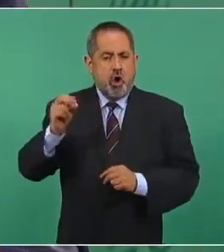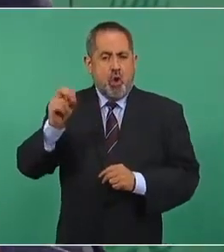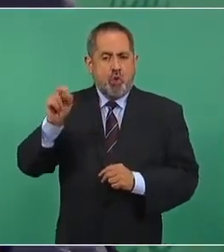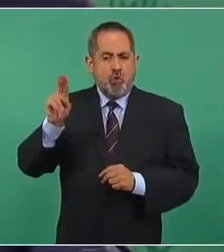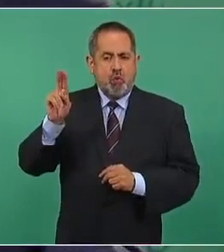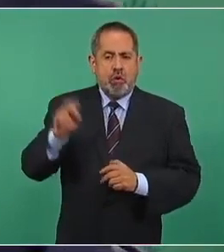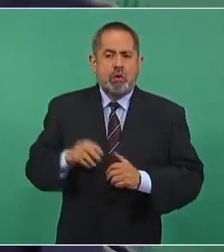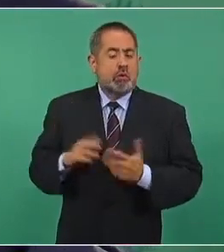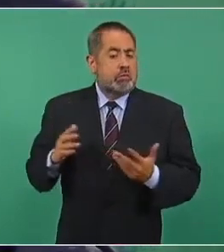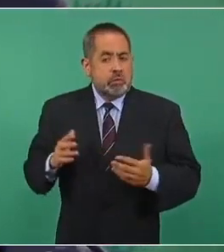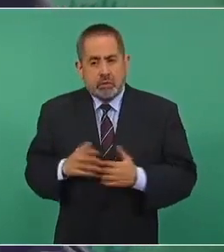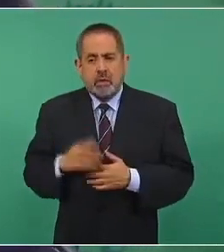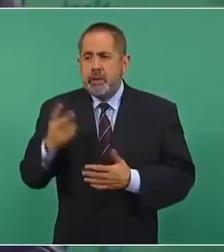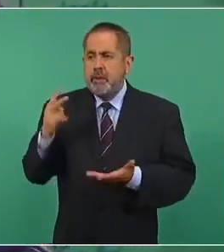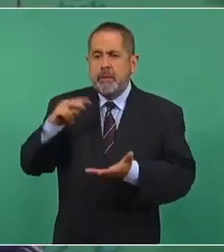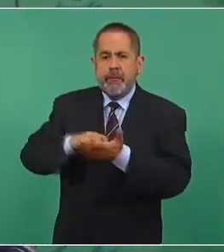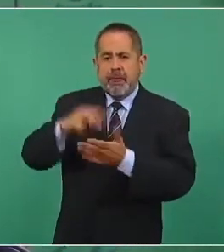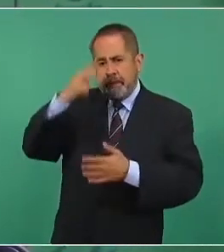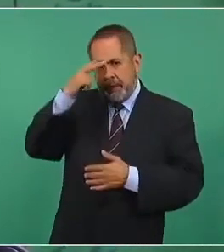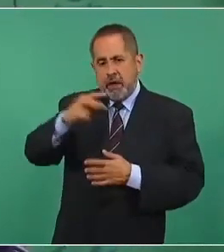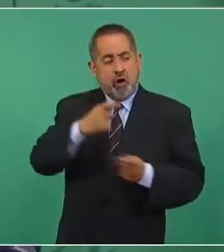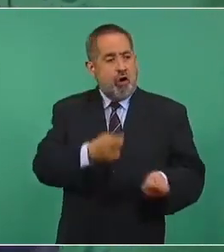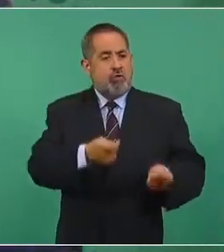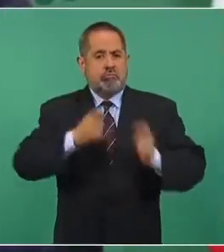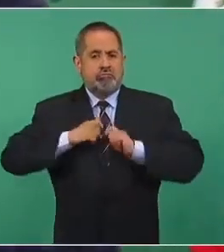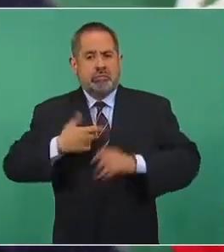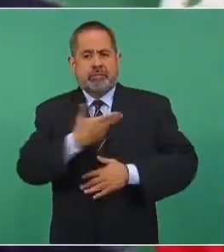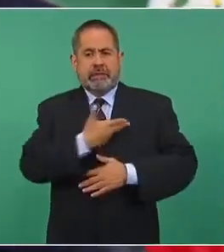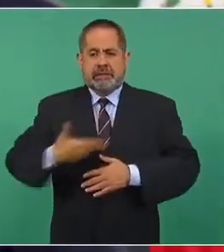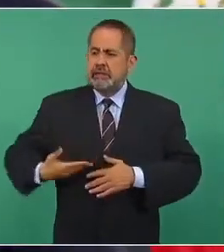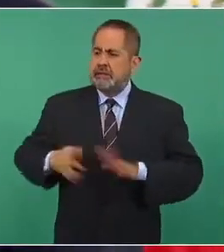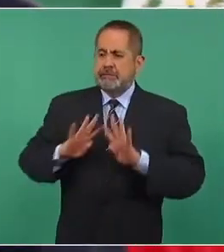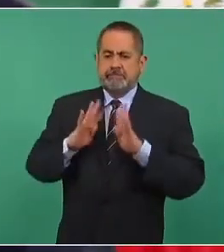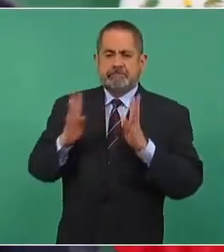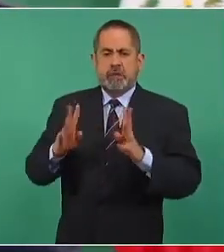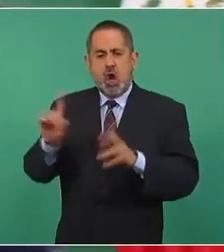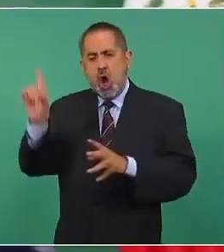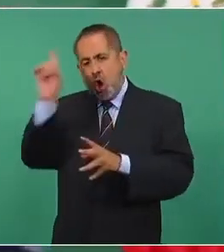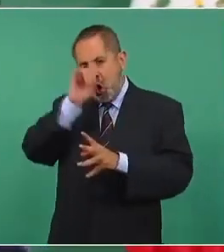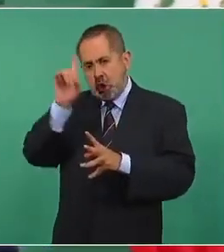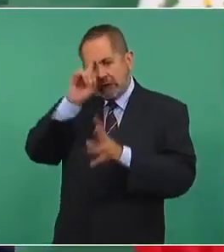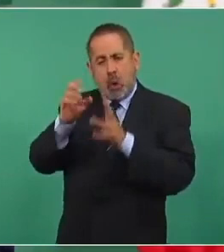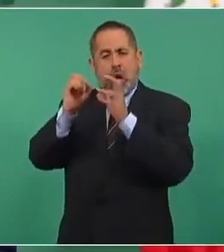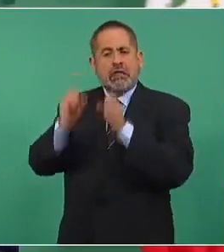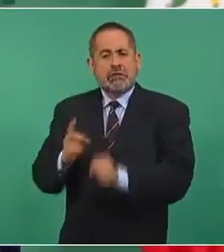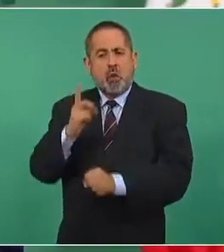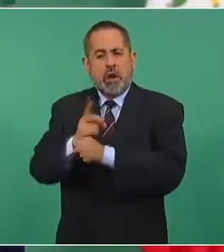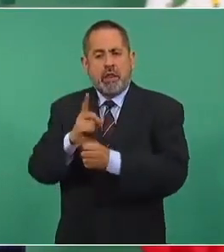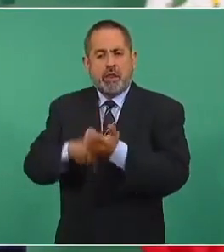porque México va a asumir la presidencia del Consejo de Seguridad de la ONU